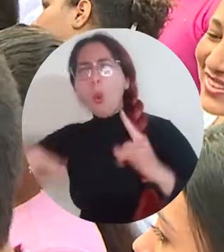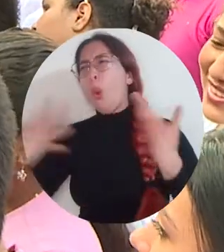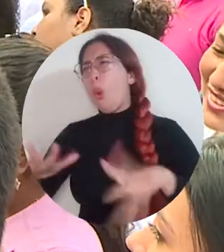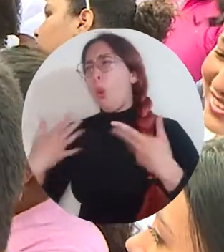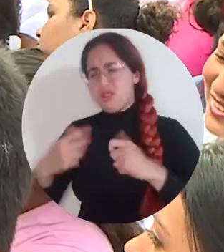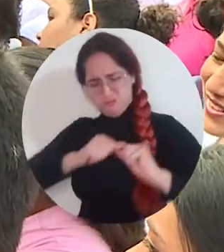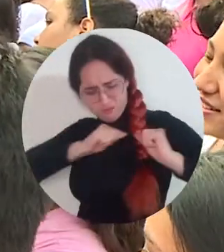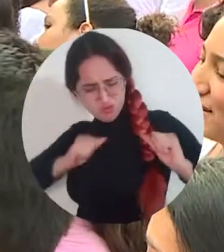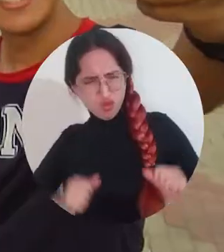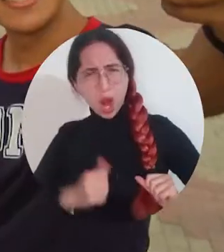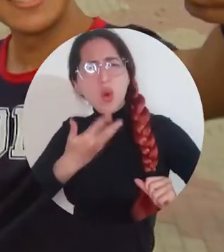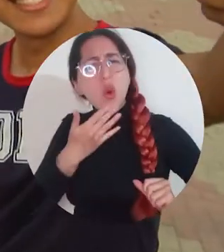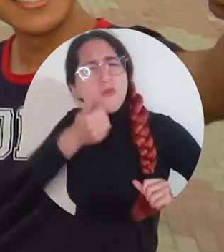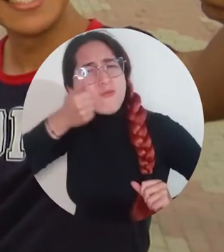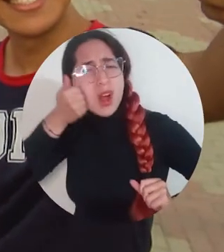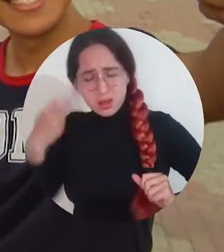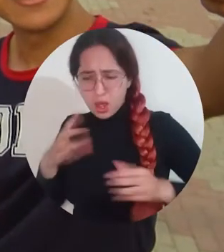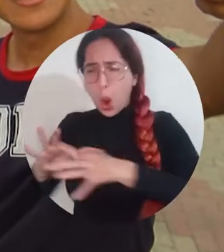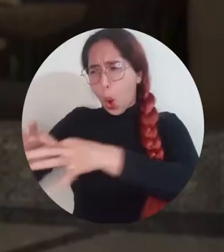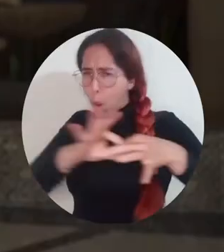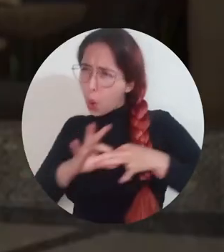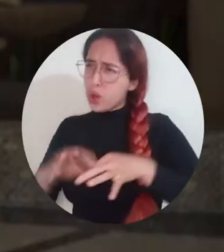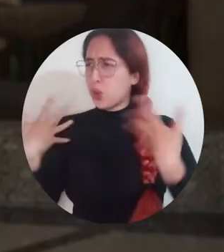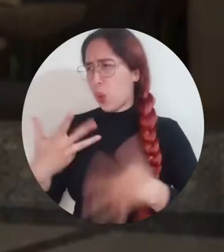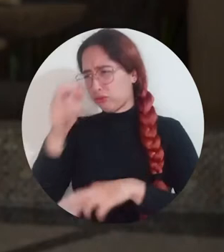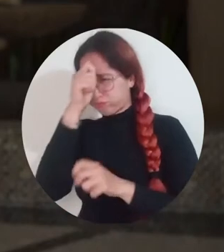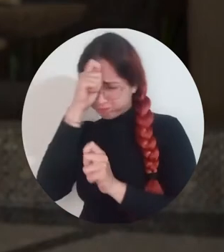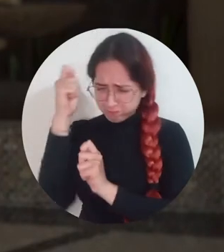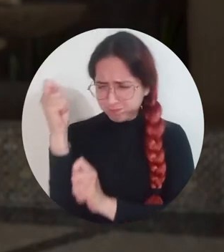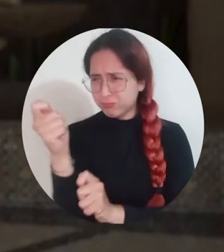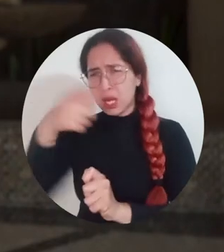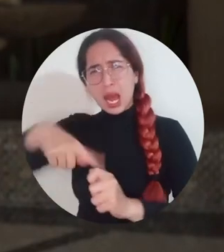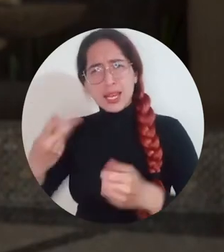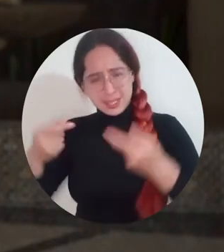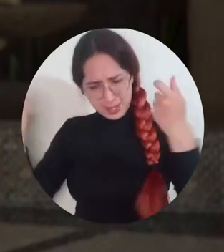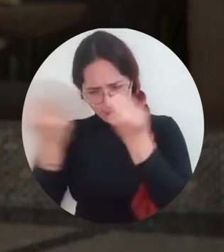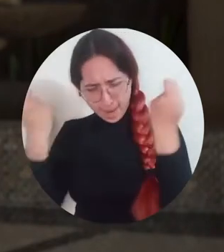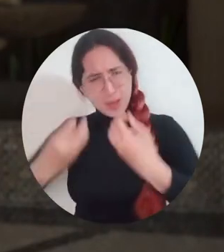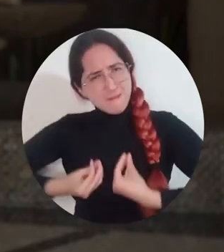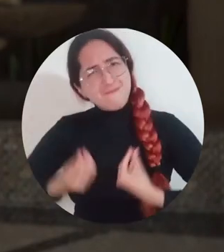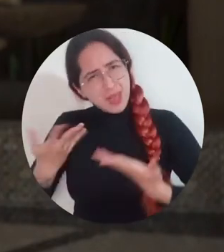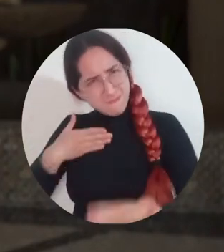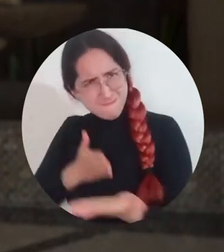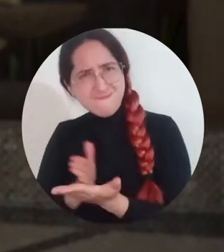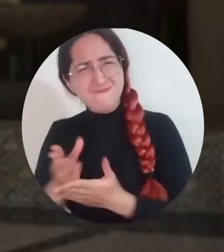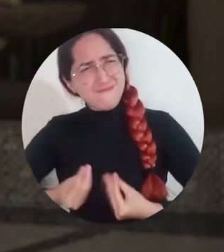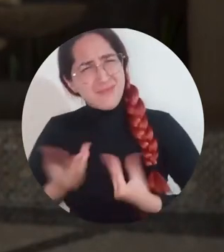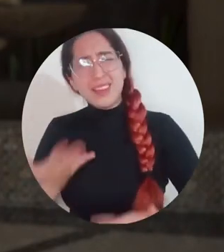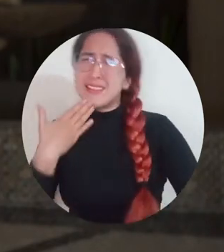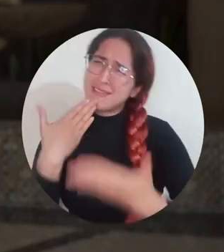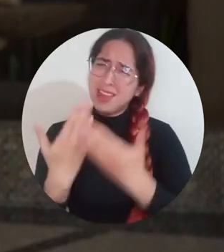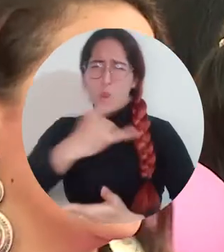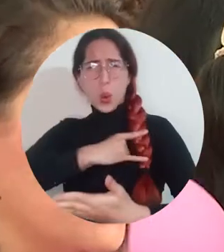realizando esta campaña maravillosa, vivas para vivir. Gracias por abrir las puertas a la Universidad del Magdalena, gracias Pablo Vera,